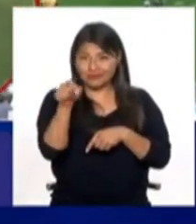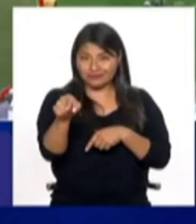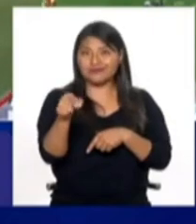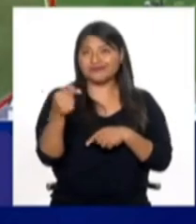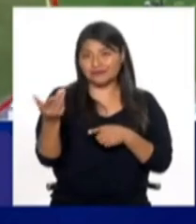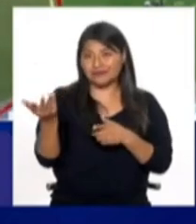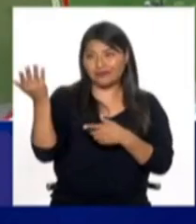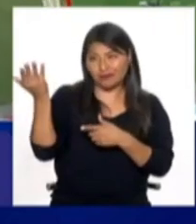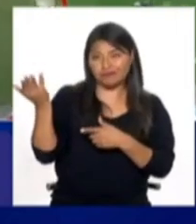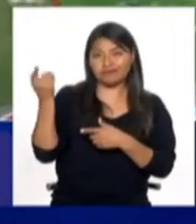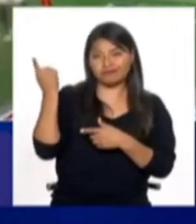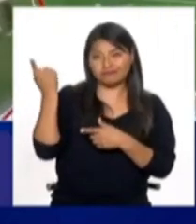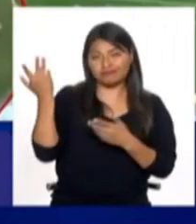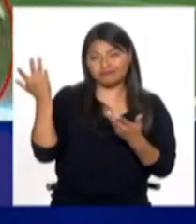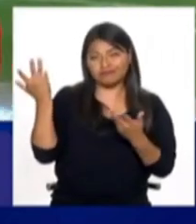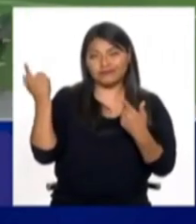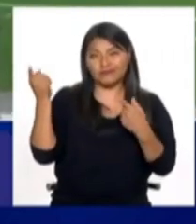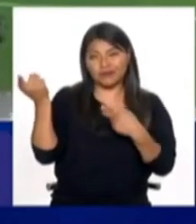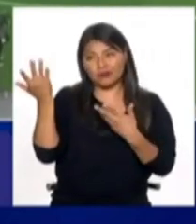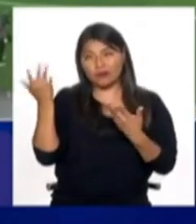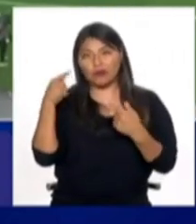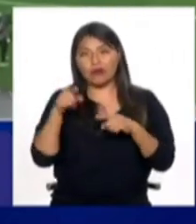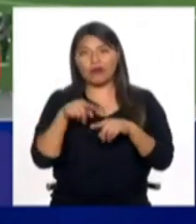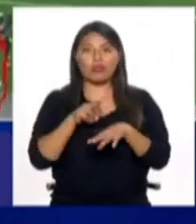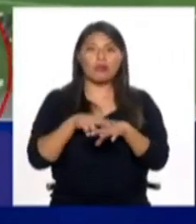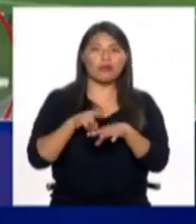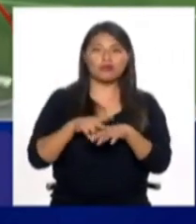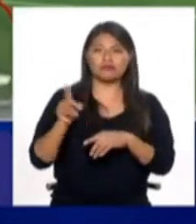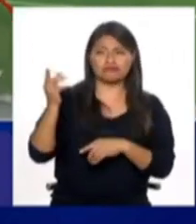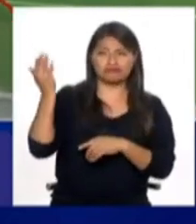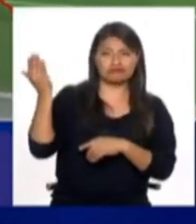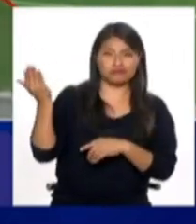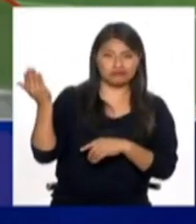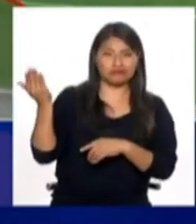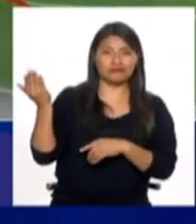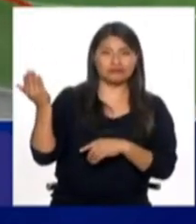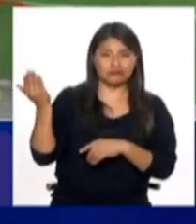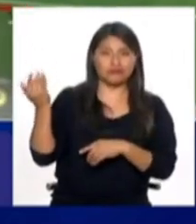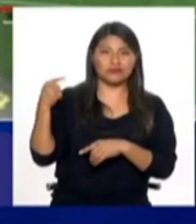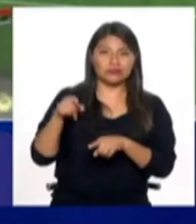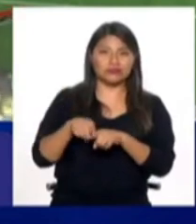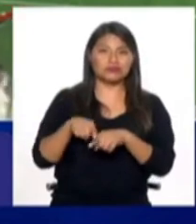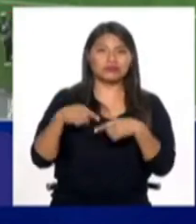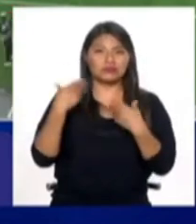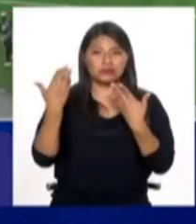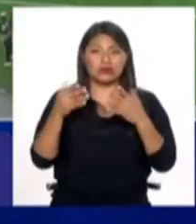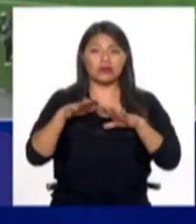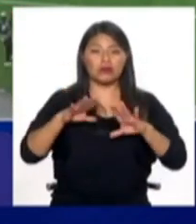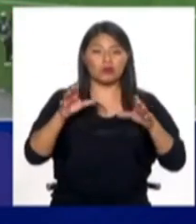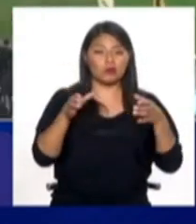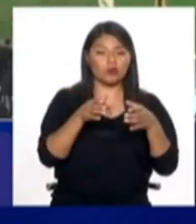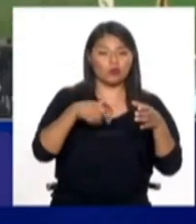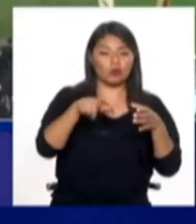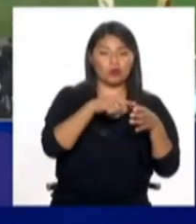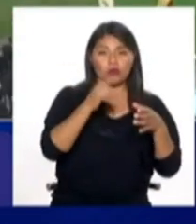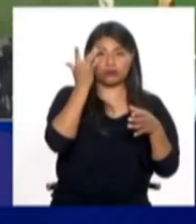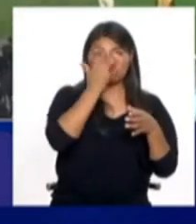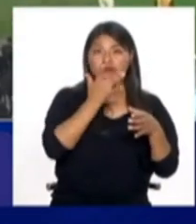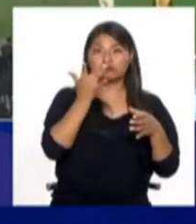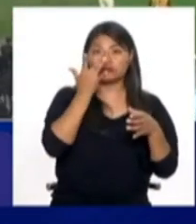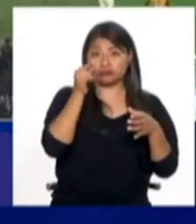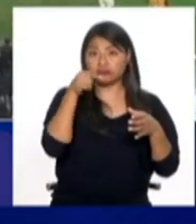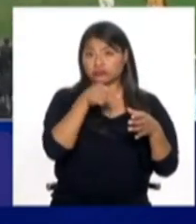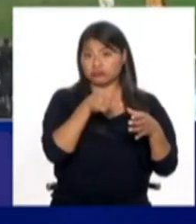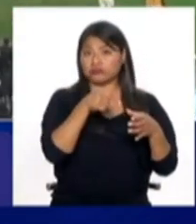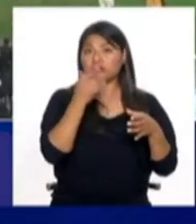animalizando, digamos las cosas, animalizando justamente esa porción de población afro, en este caso